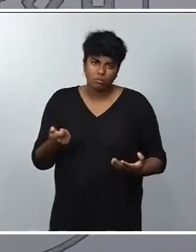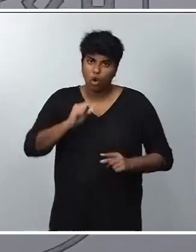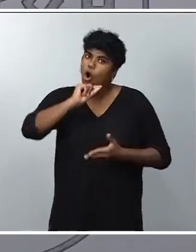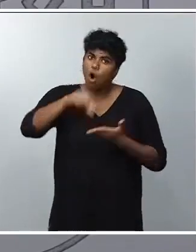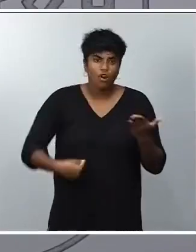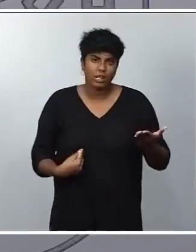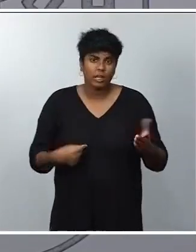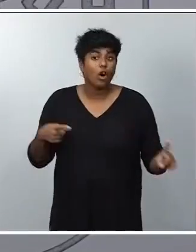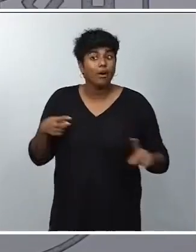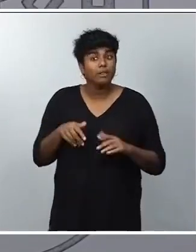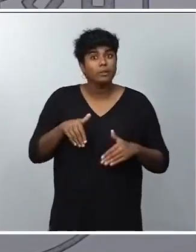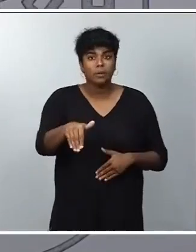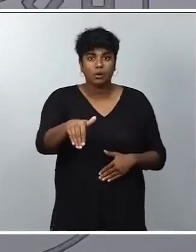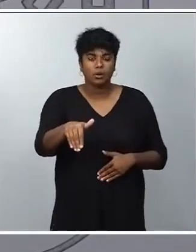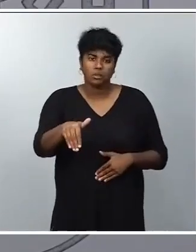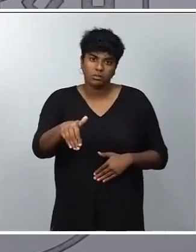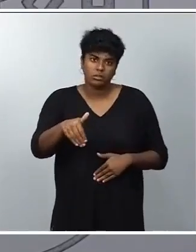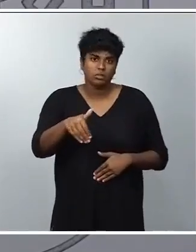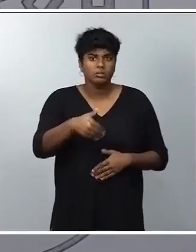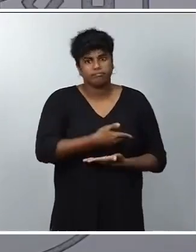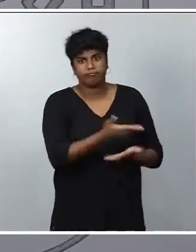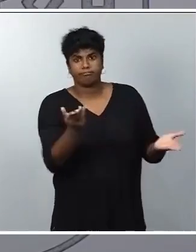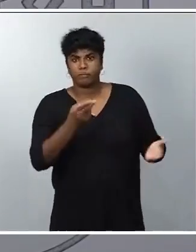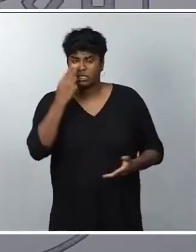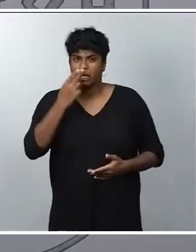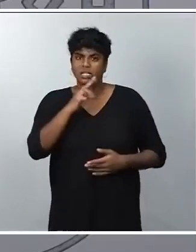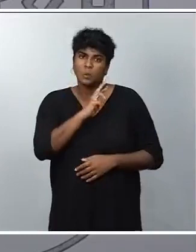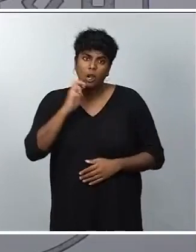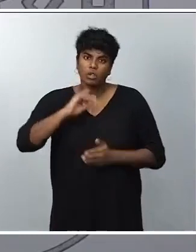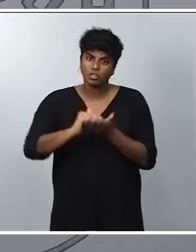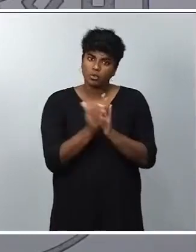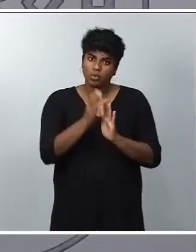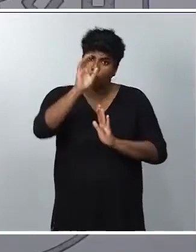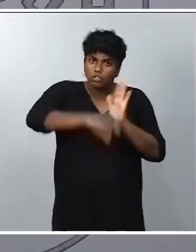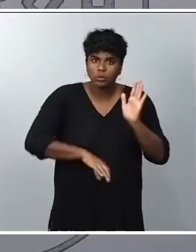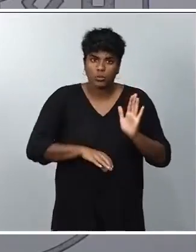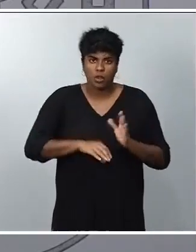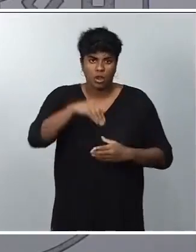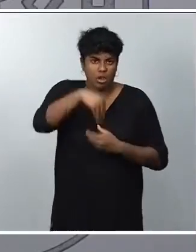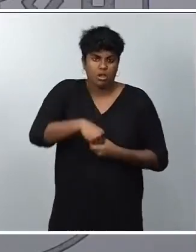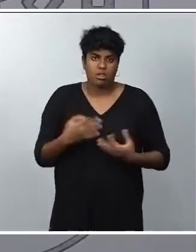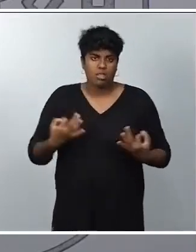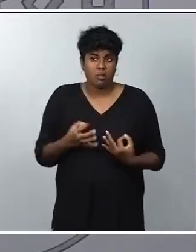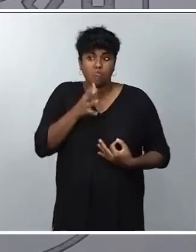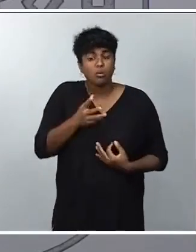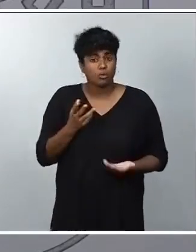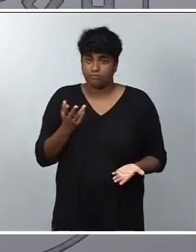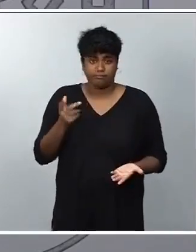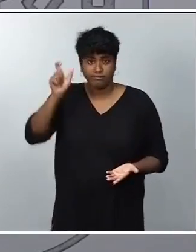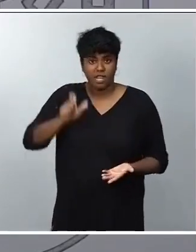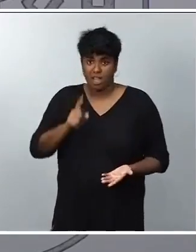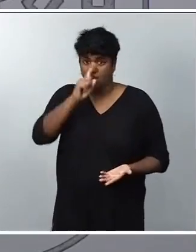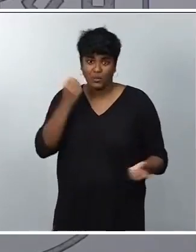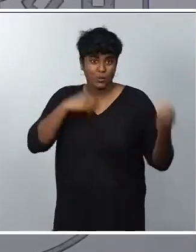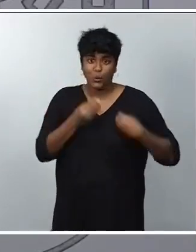en aras al interés de nuestro país de los valores constitucionales y democráticos que no son propios y que no se